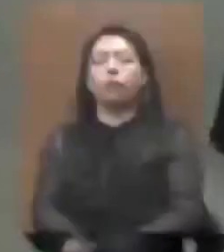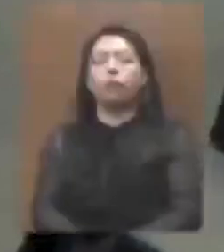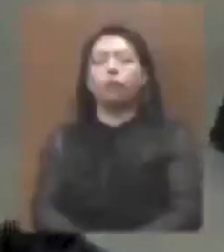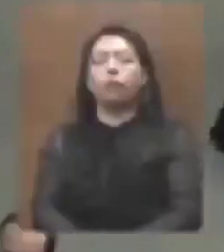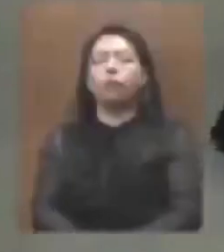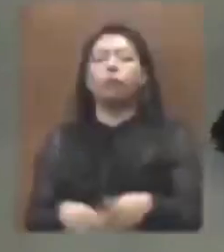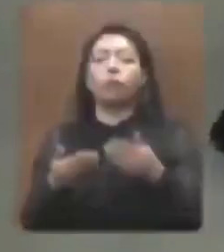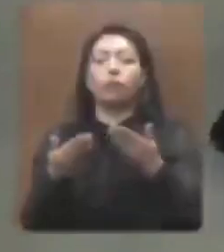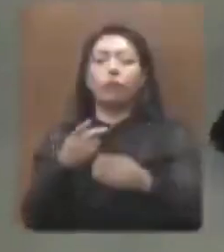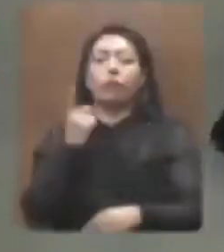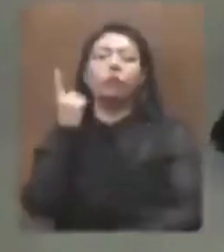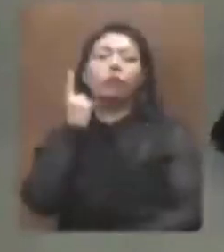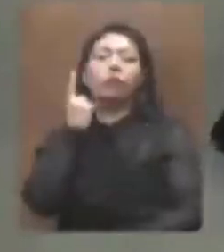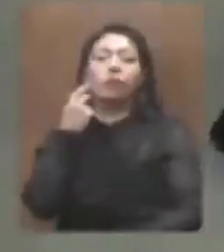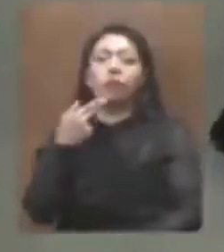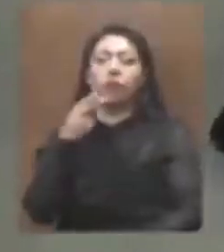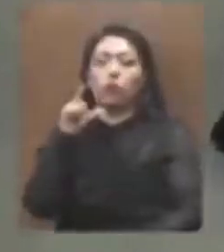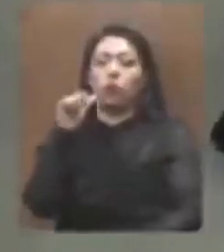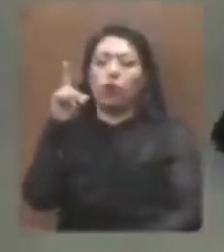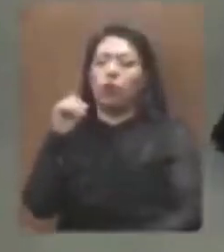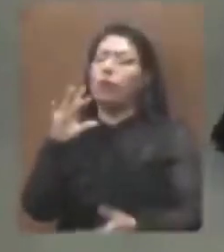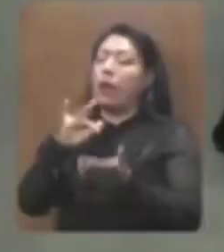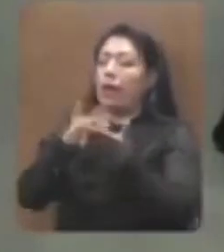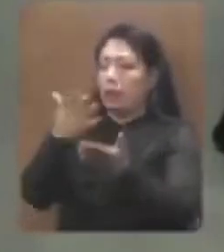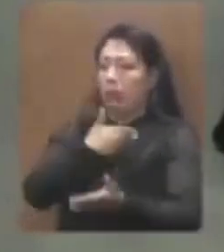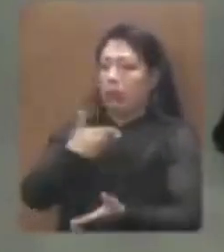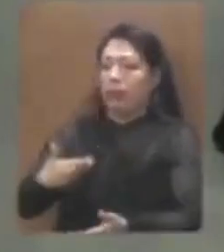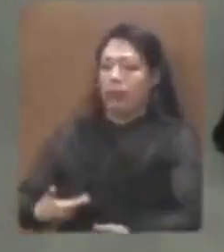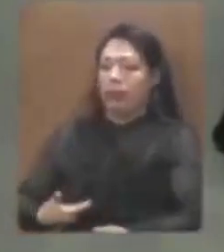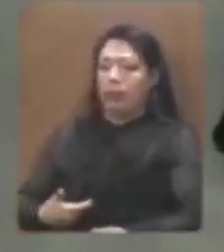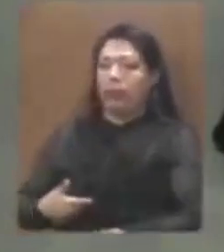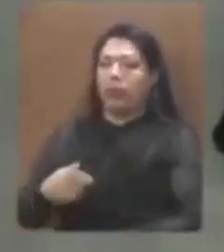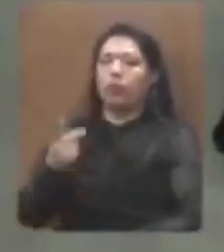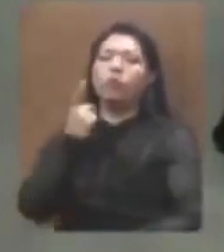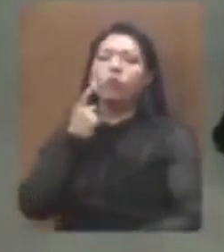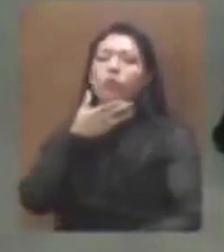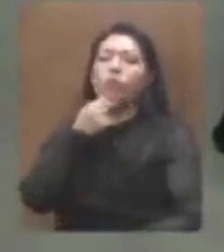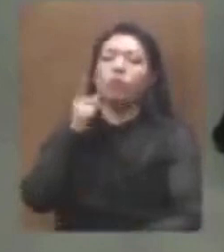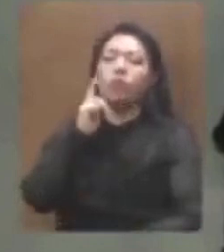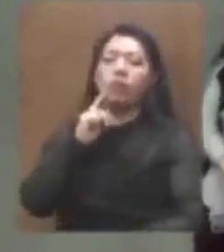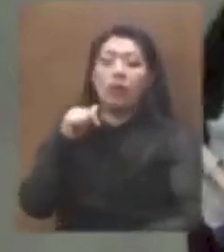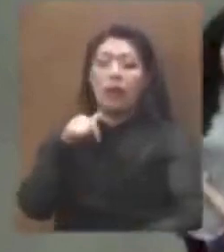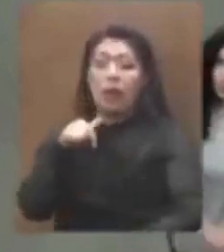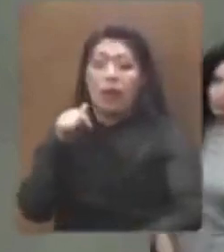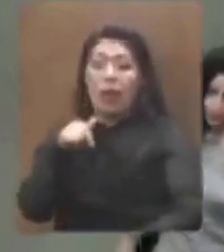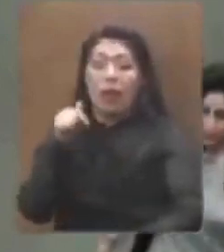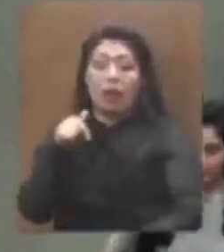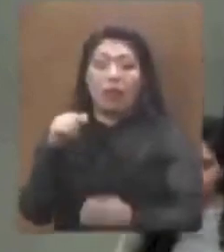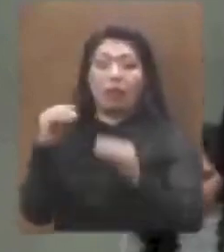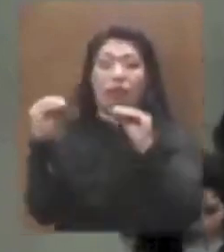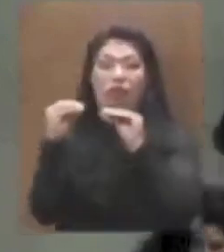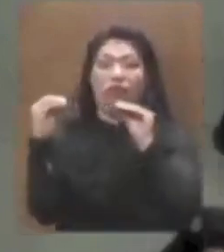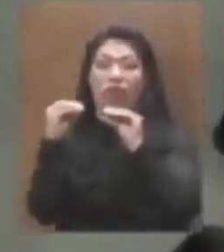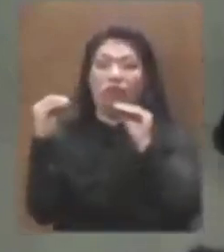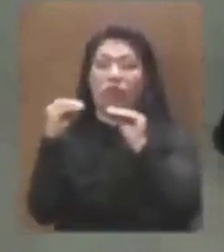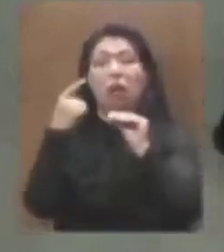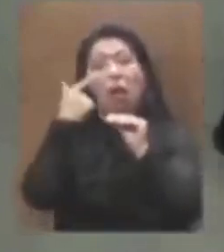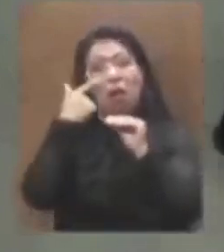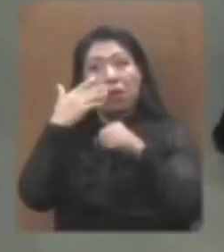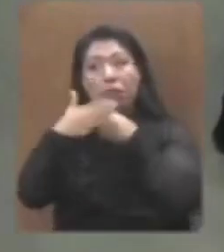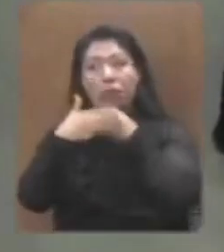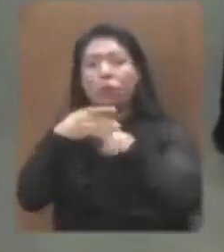Gracias, presidente. Diputadas y diputados, si el ambiente está rudo en el Congreso, esperense a la posada, van a ver cómo se va a poner, ¿no?